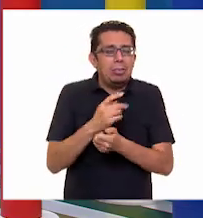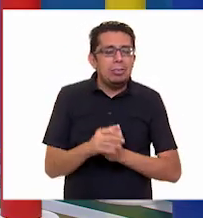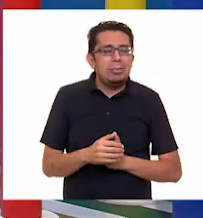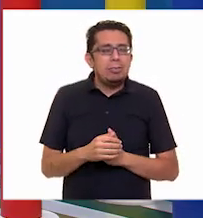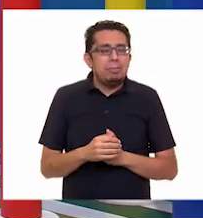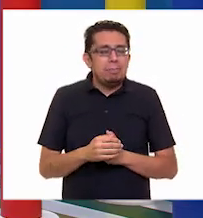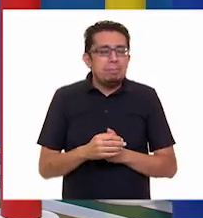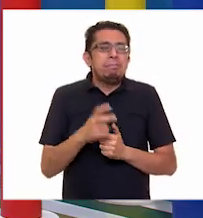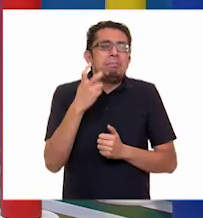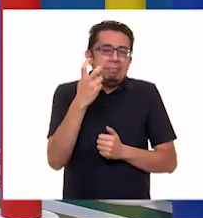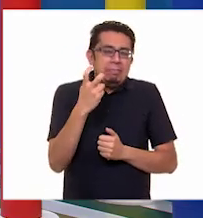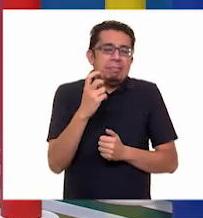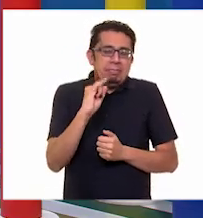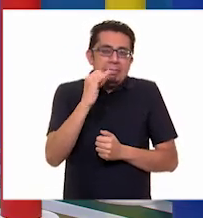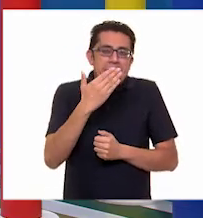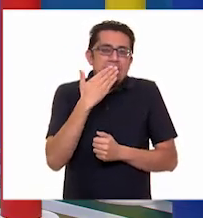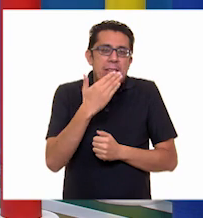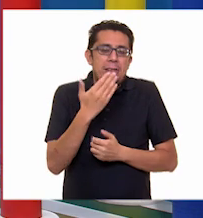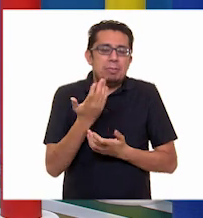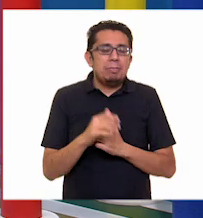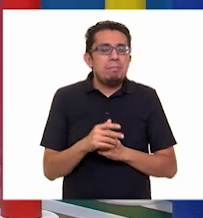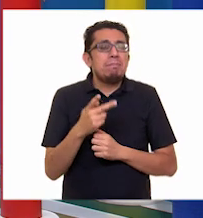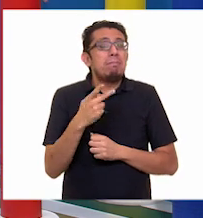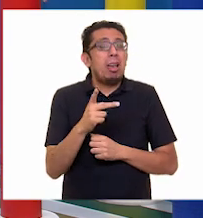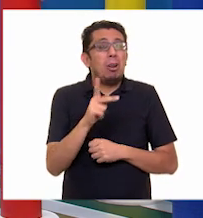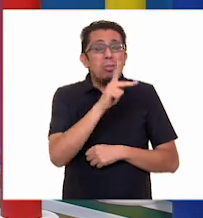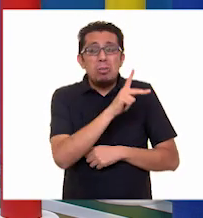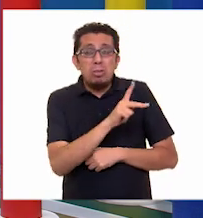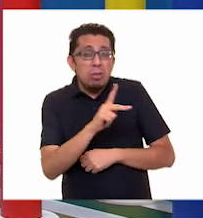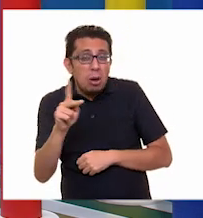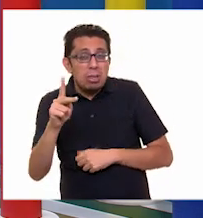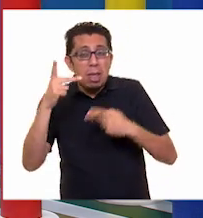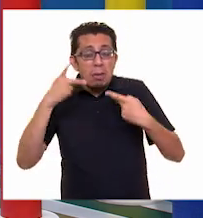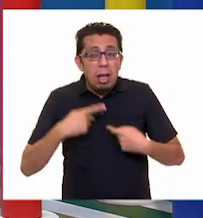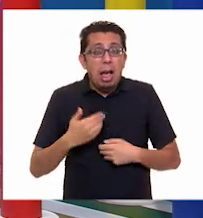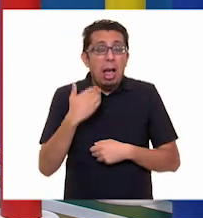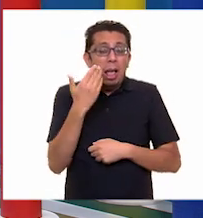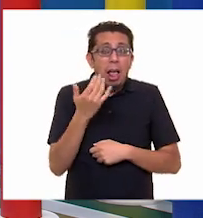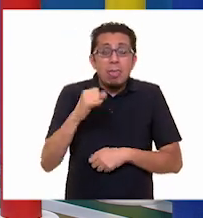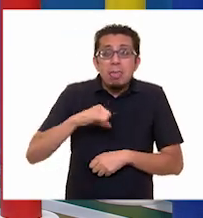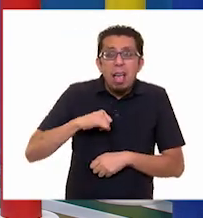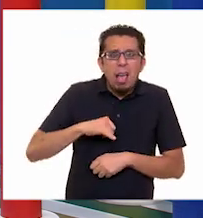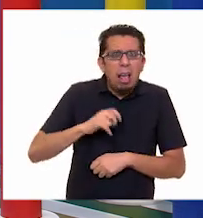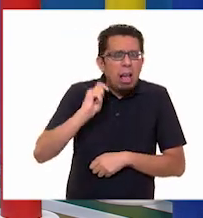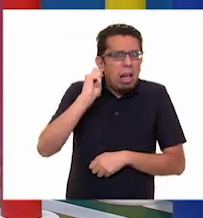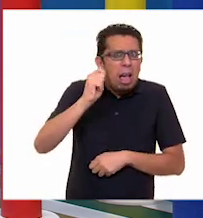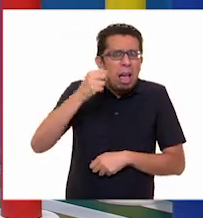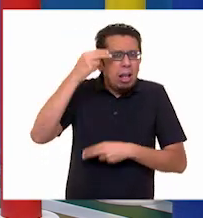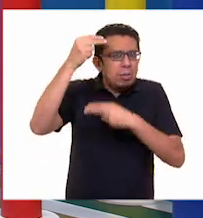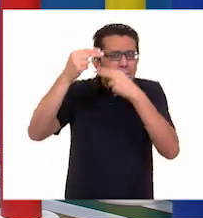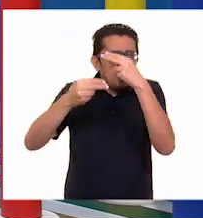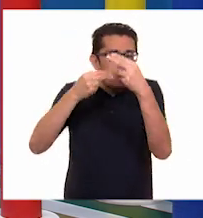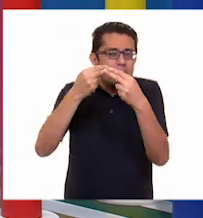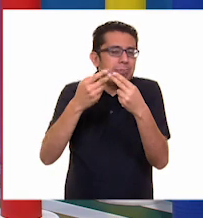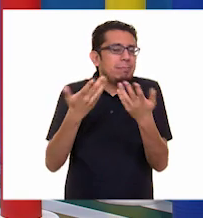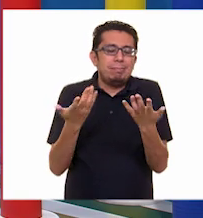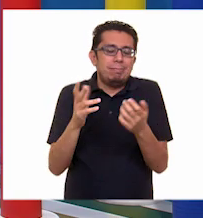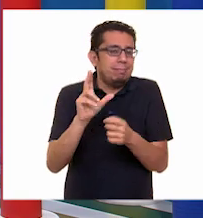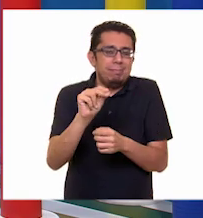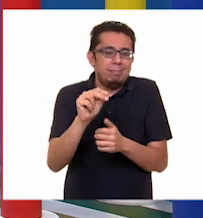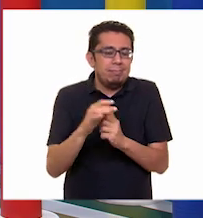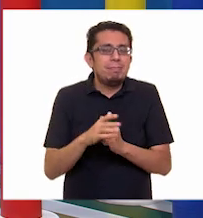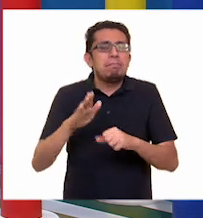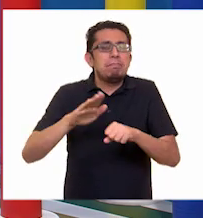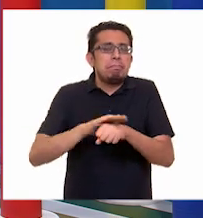una situación ideal, pero no toda la gente está interesada en saber acerca de las nubes. ¿No? Por ello, es suficiente